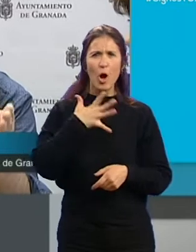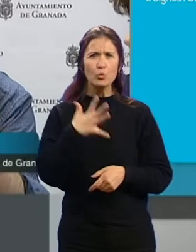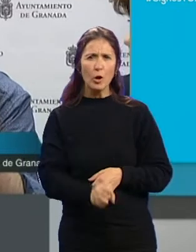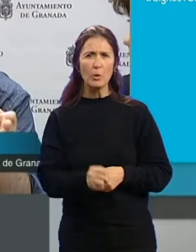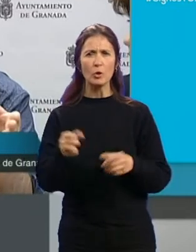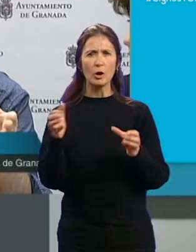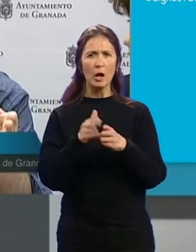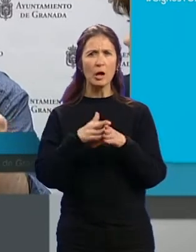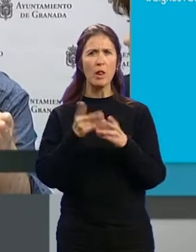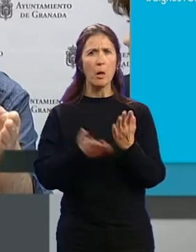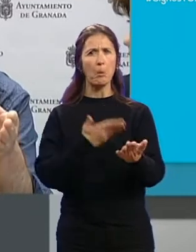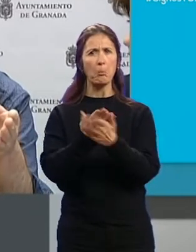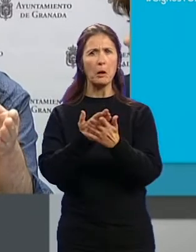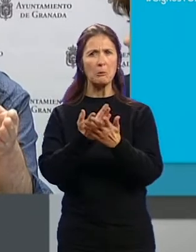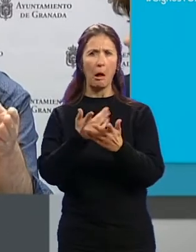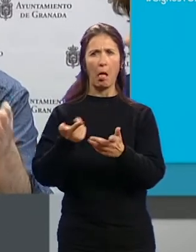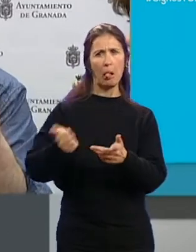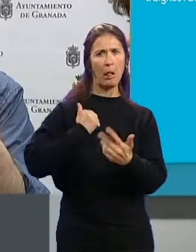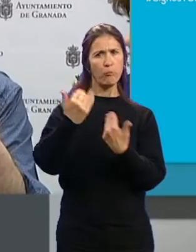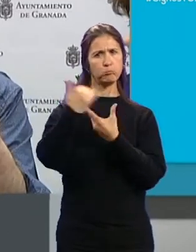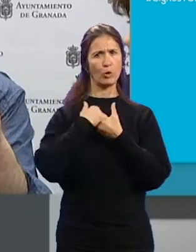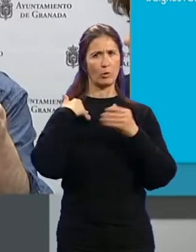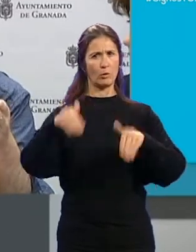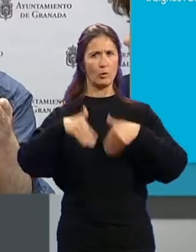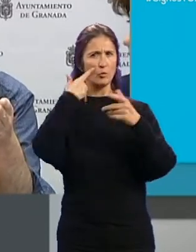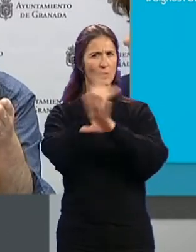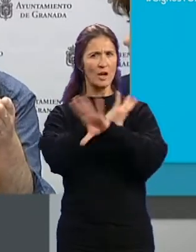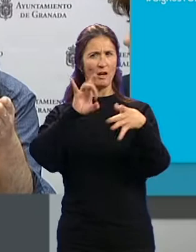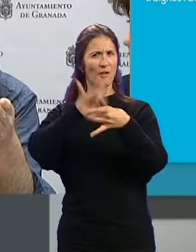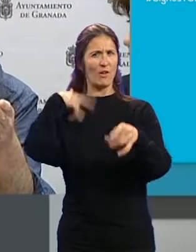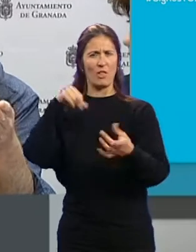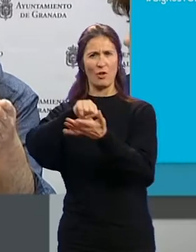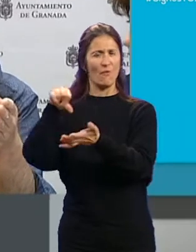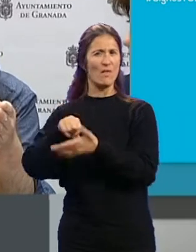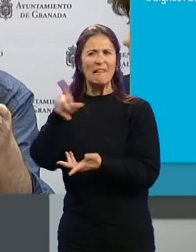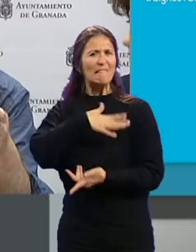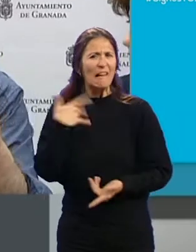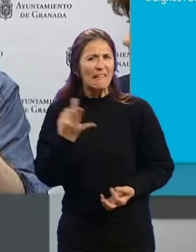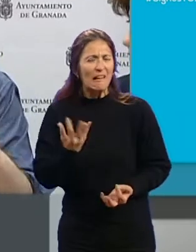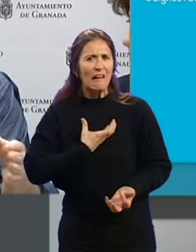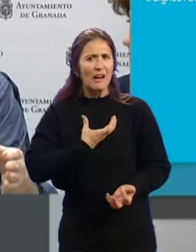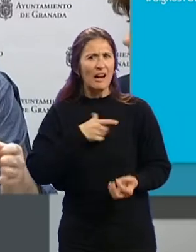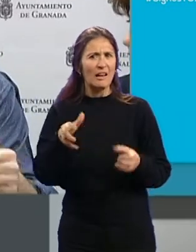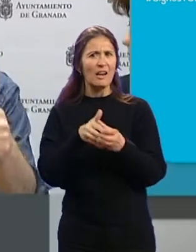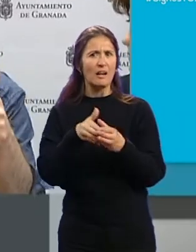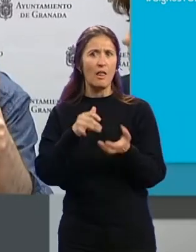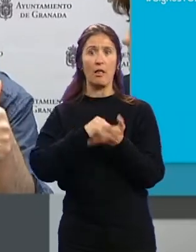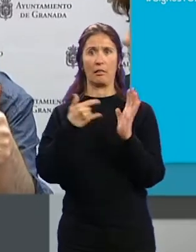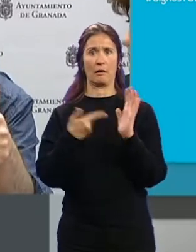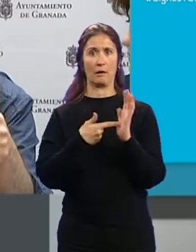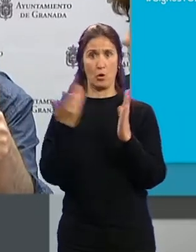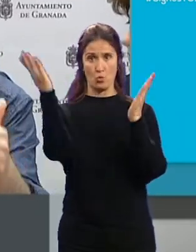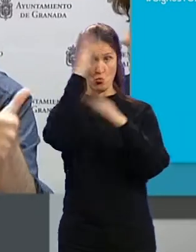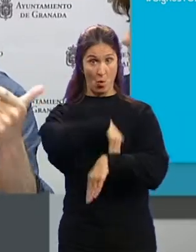electoralistas... ...que nada tienen que ver con el futuro de la ciudad... ...¿qué es lo que pretende el alcalde de Granada?... ...desarrollar un proyecto para el cual... ...ni tiene